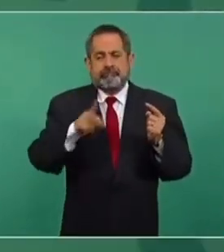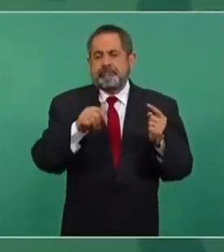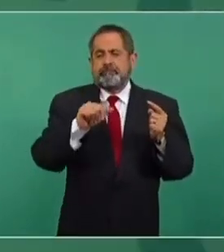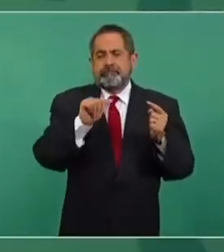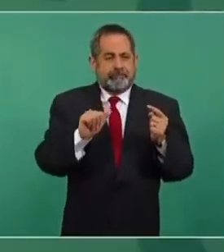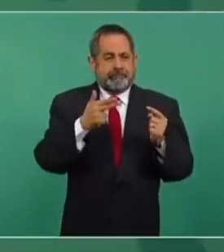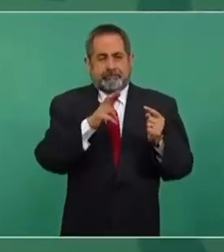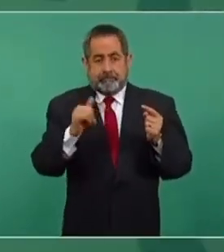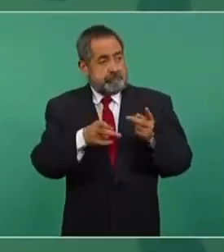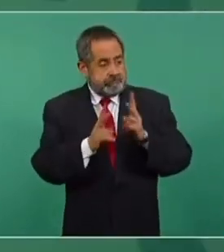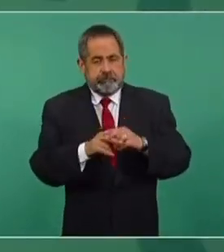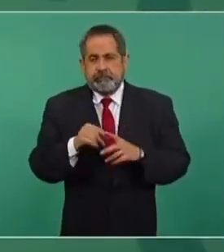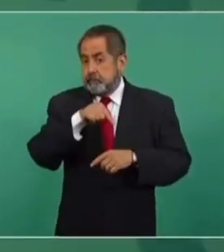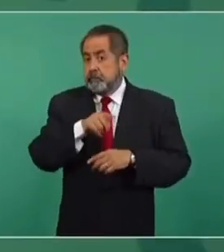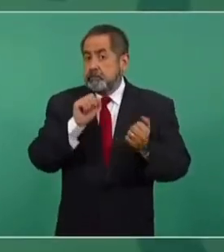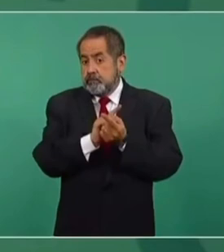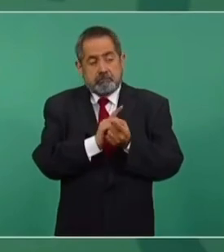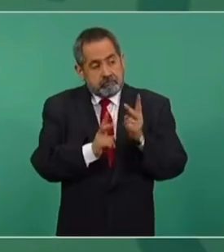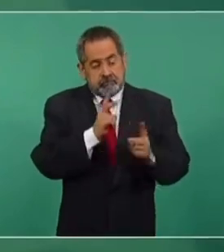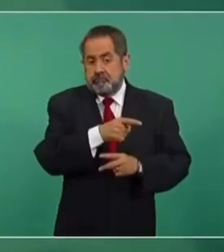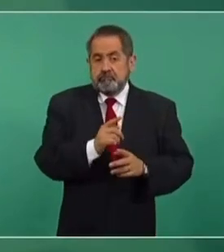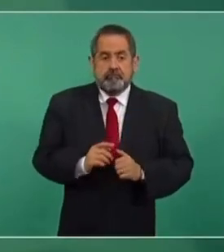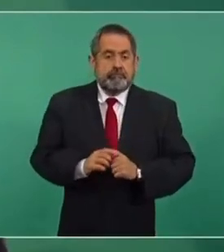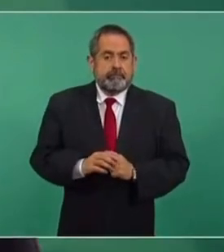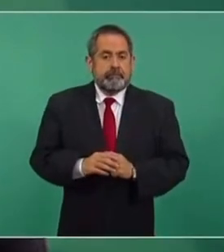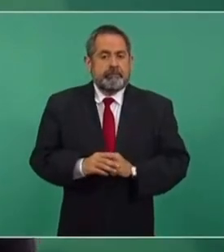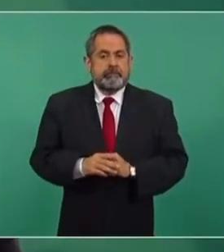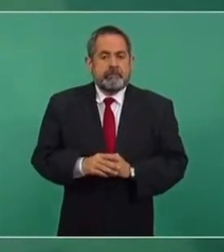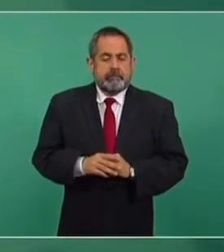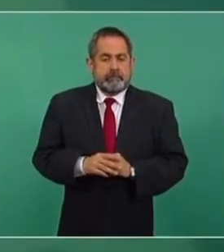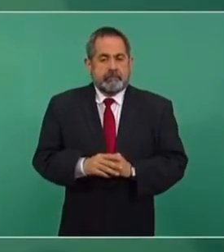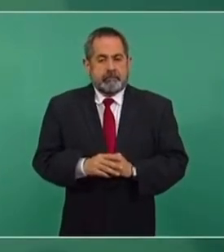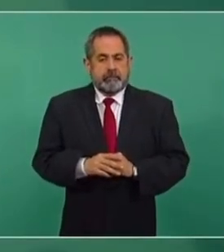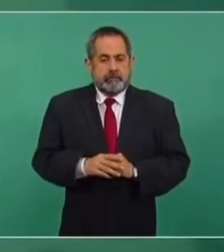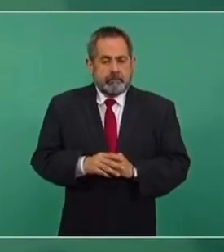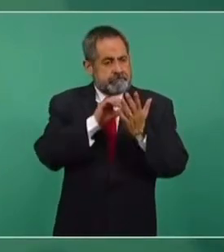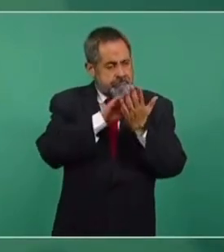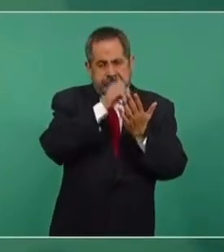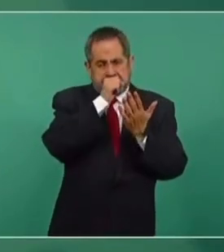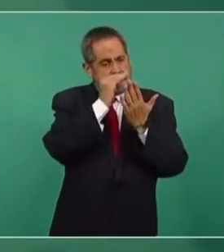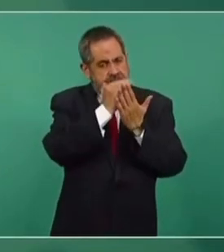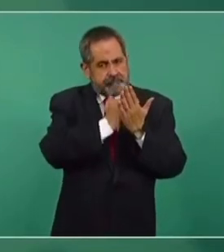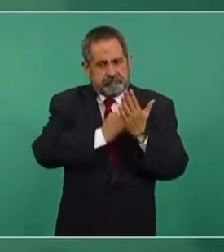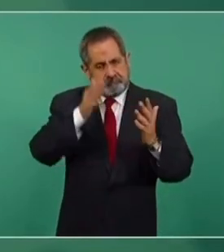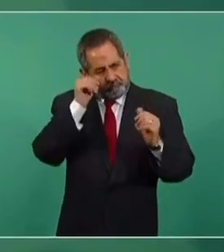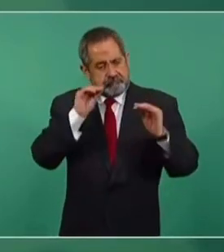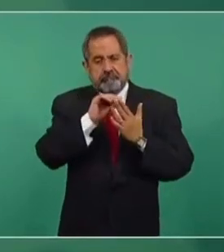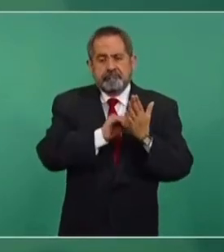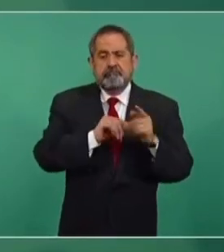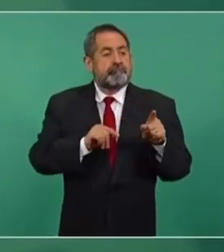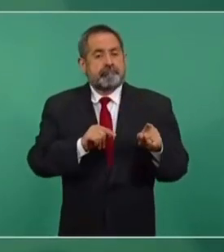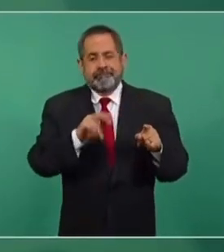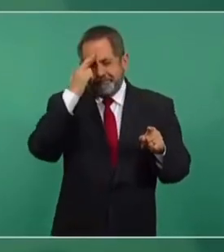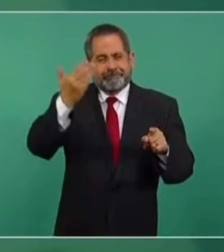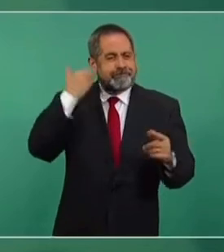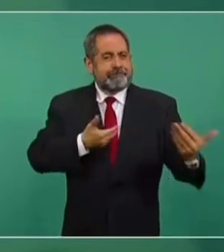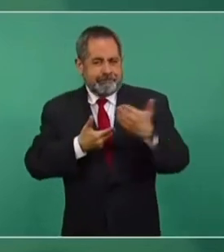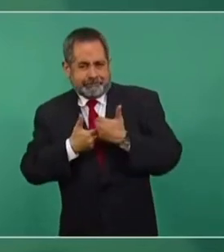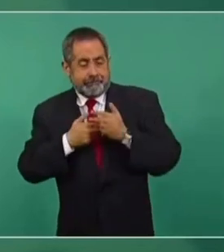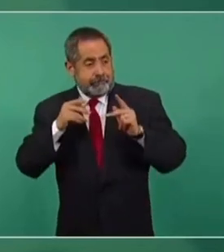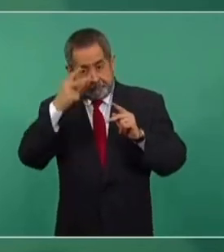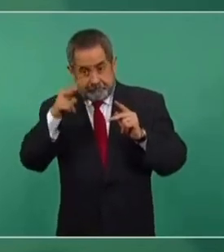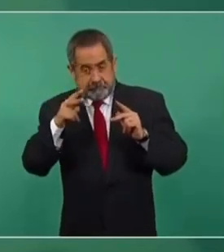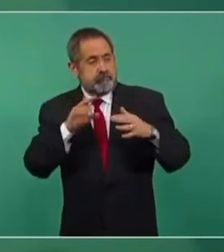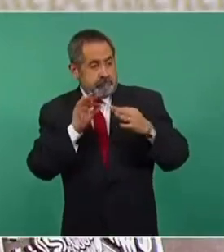Harris. Tuvimos con ella un encuentro, revisamos una agenda a partir de que visitó México, hicimos